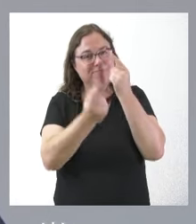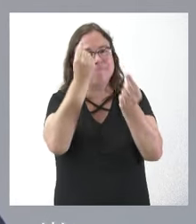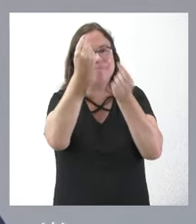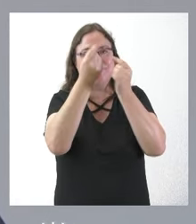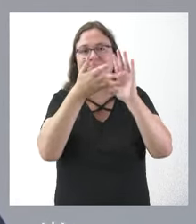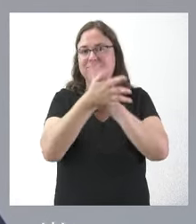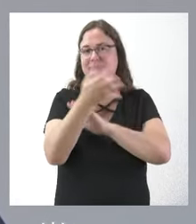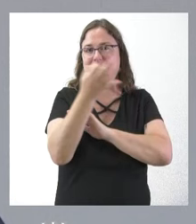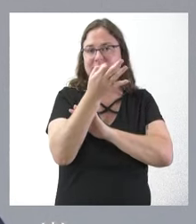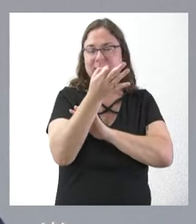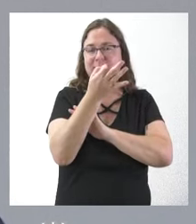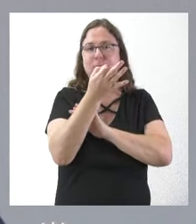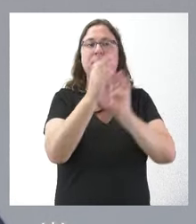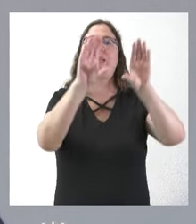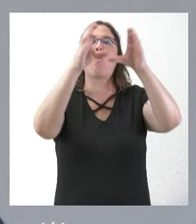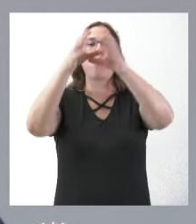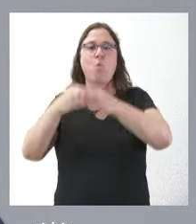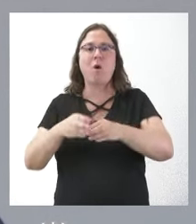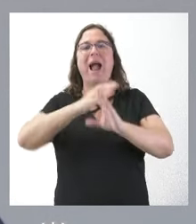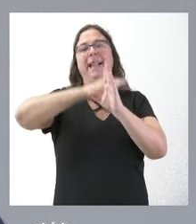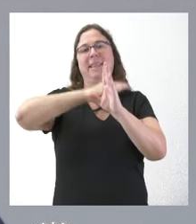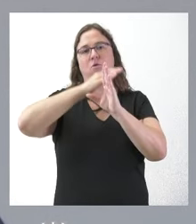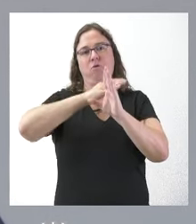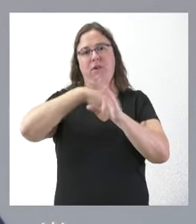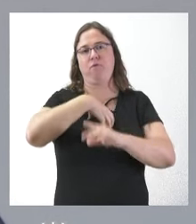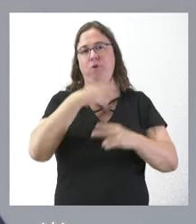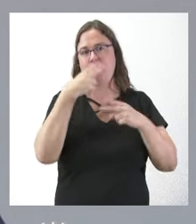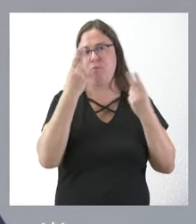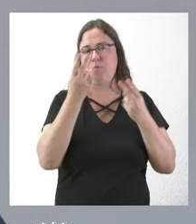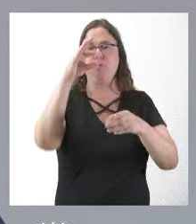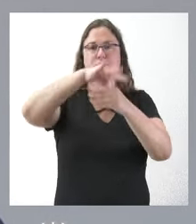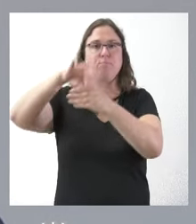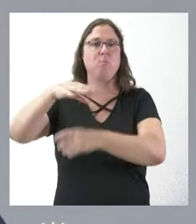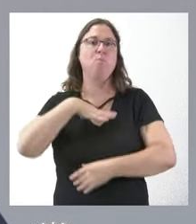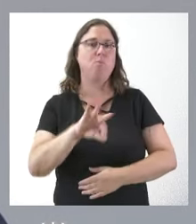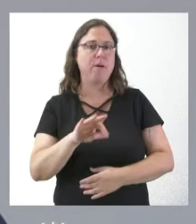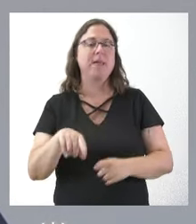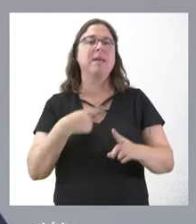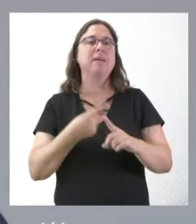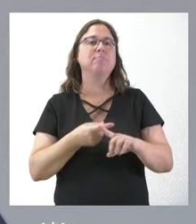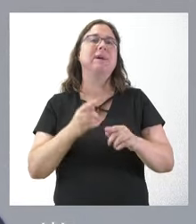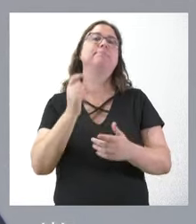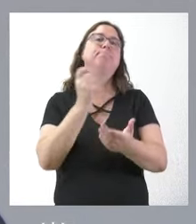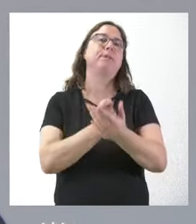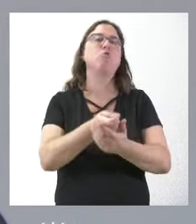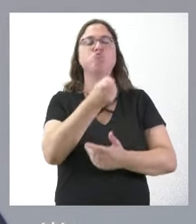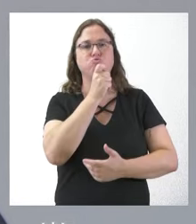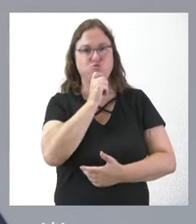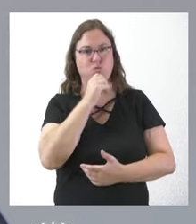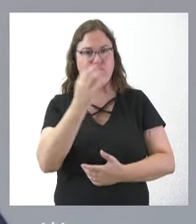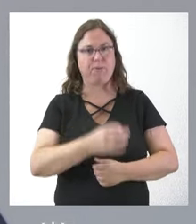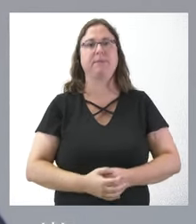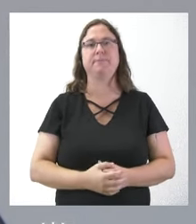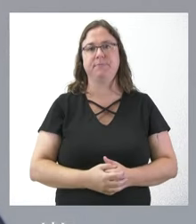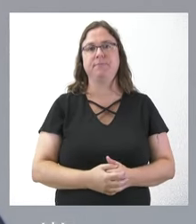el cuerpo o categoría del empleado público que puede ocuparlo y qué retribuciones tiene ese puesto.